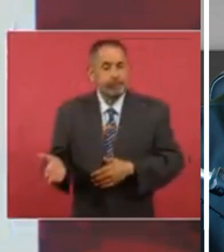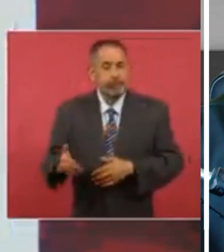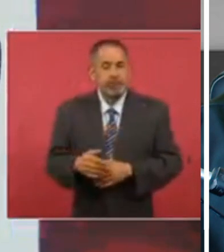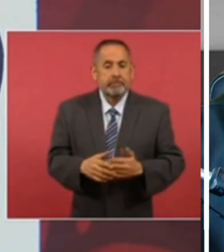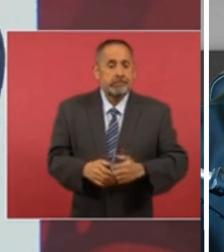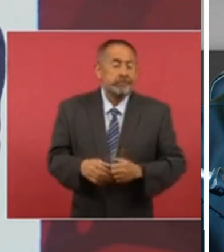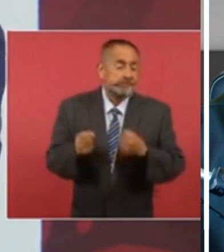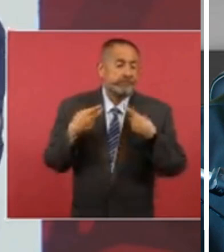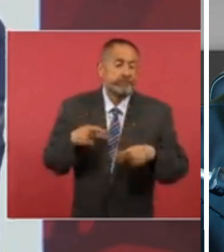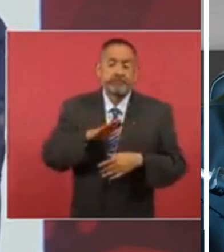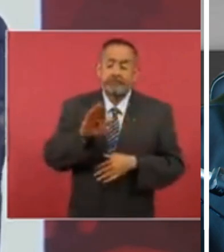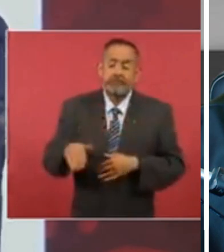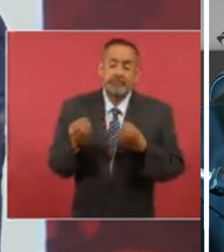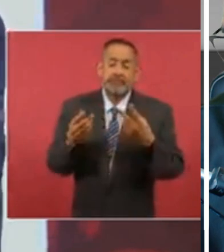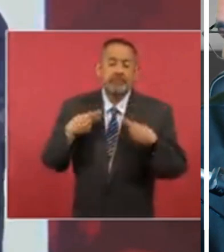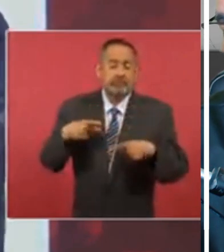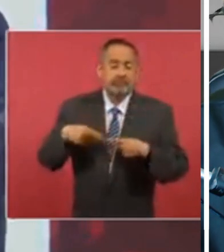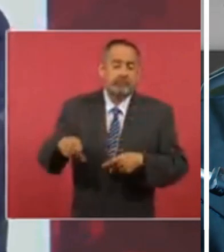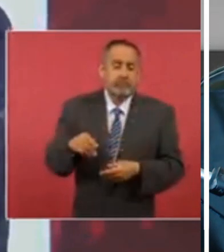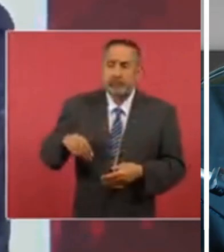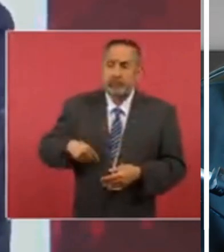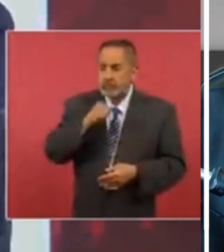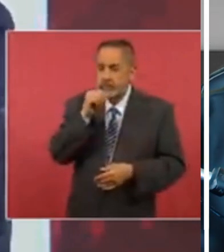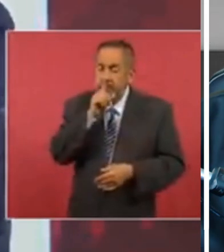murieron mucha gente inocente